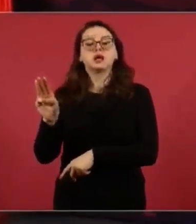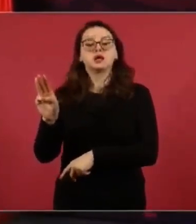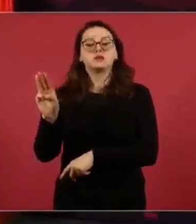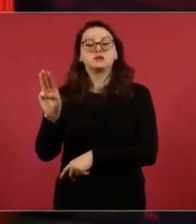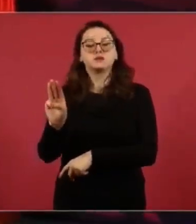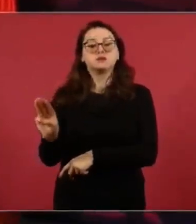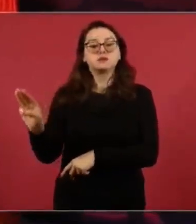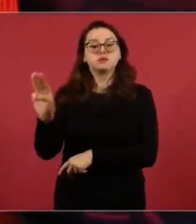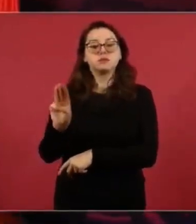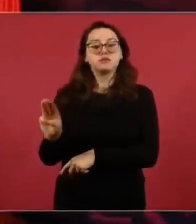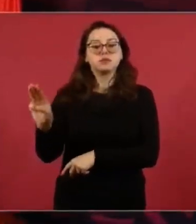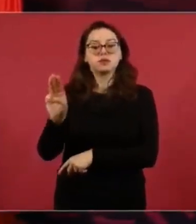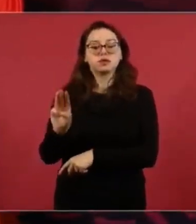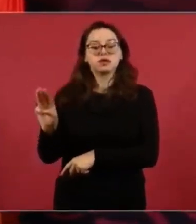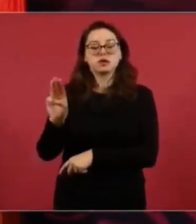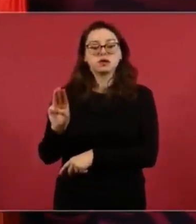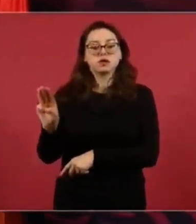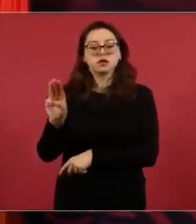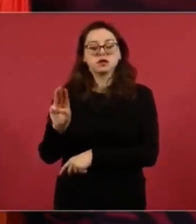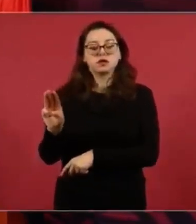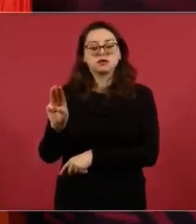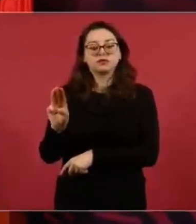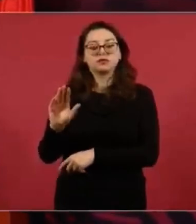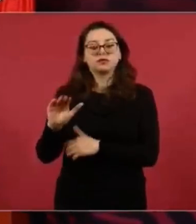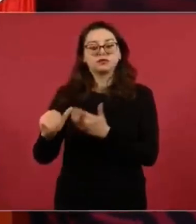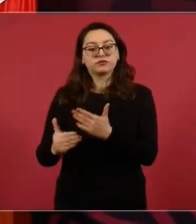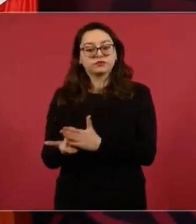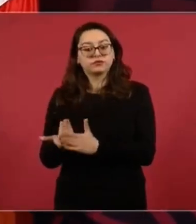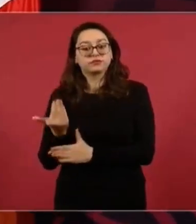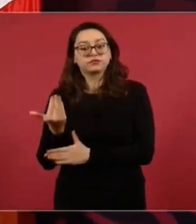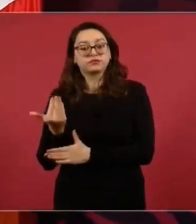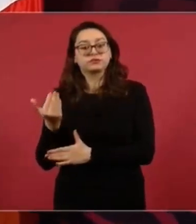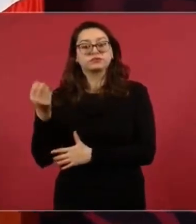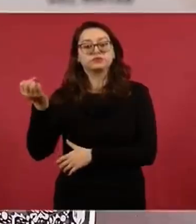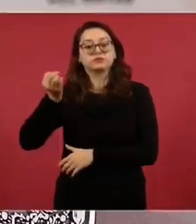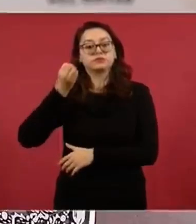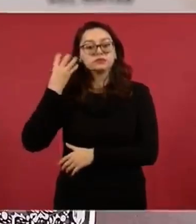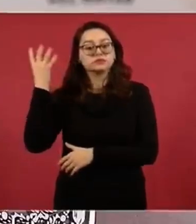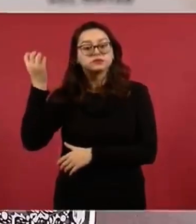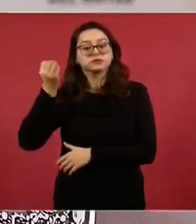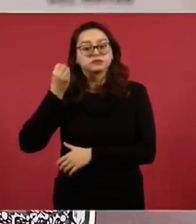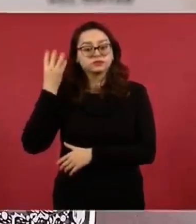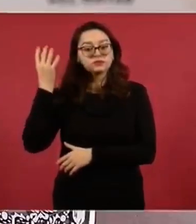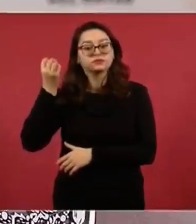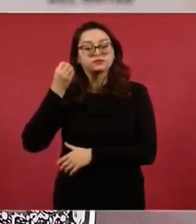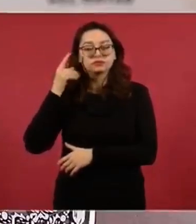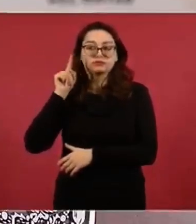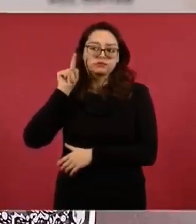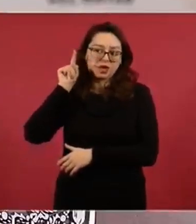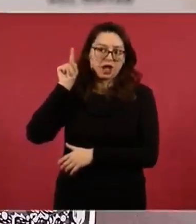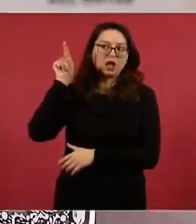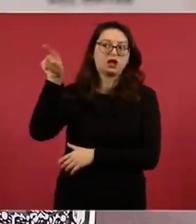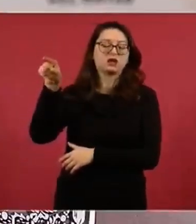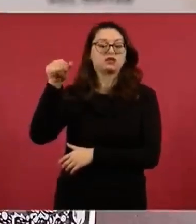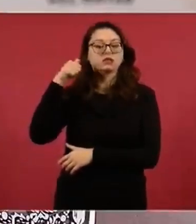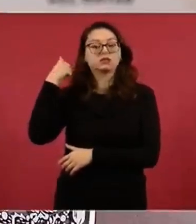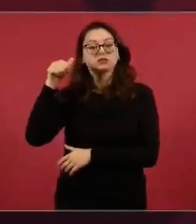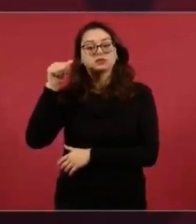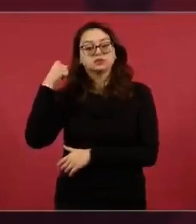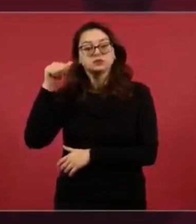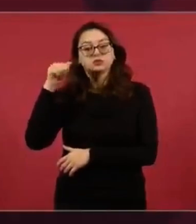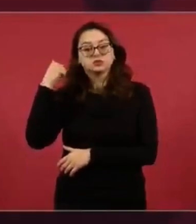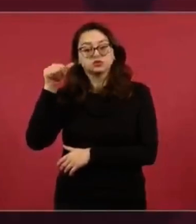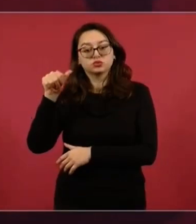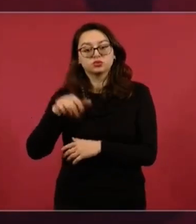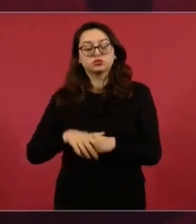reunirnos y la conferencia de prensa va a ser allá, en Acapulco.